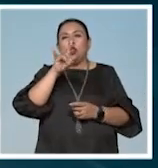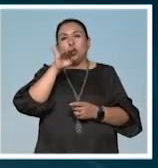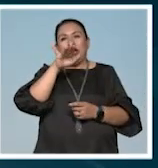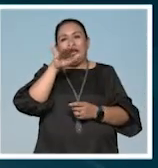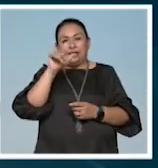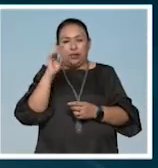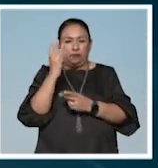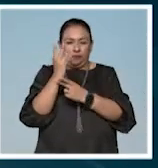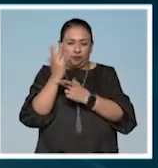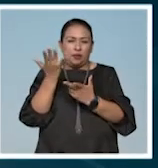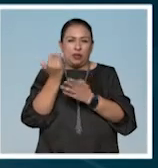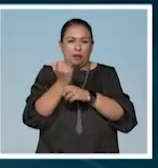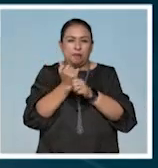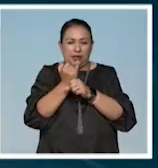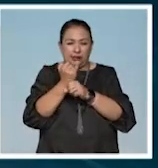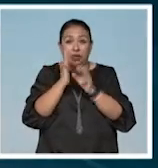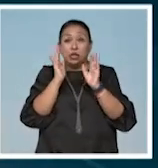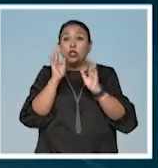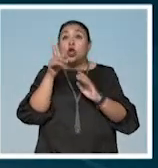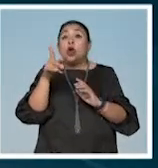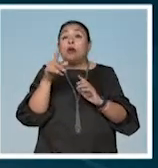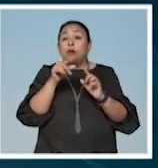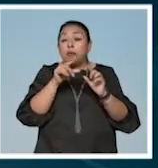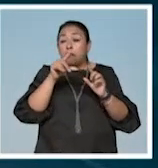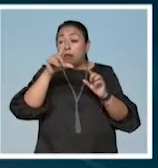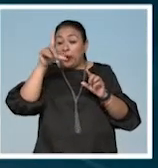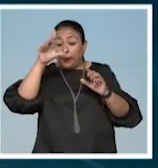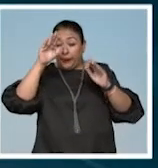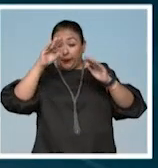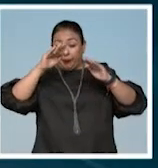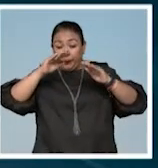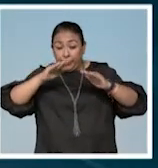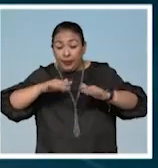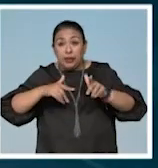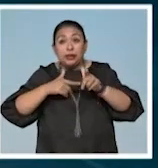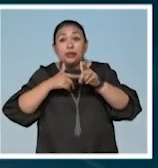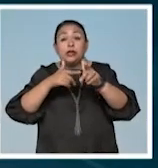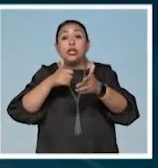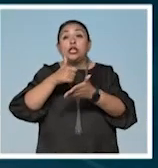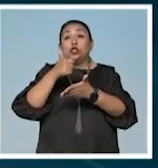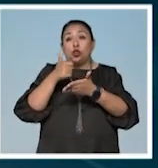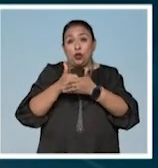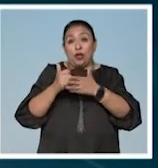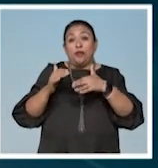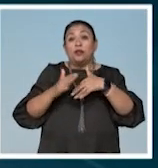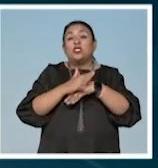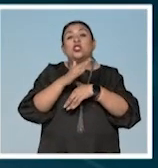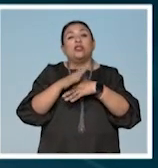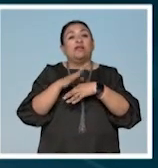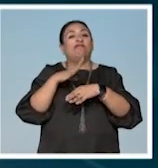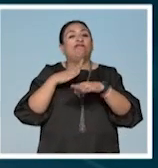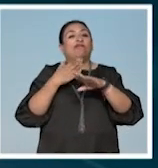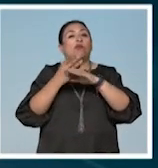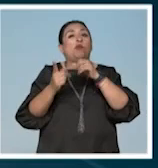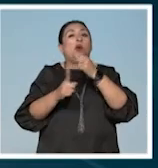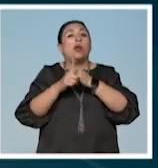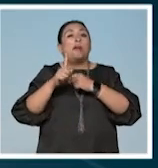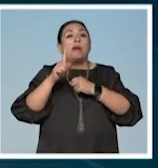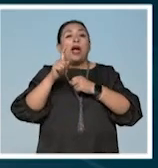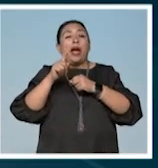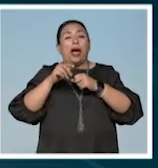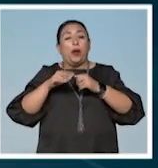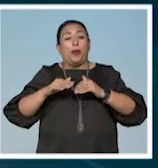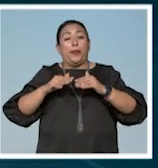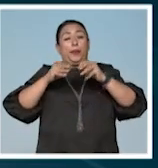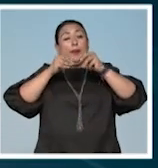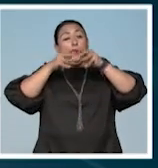De acuerdo con los estudios, si los índices de hundimiento continúan, las ciudades costeras se verán afectadas por graves inundaciones,